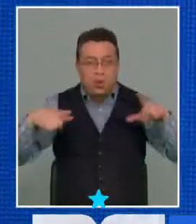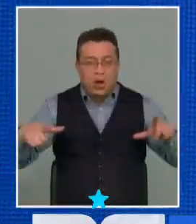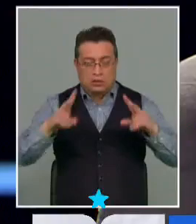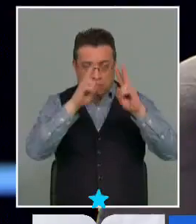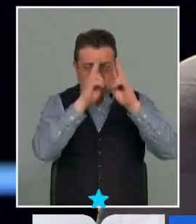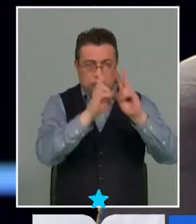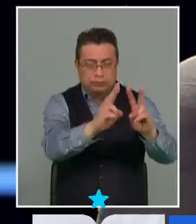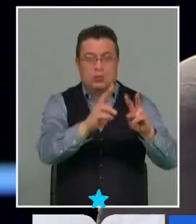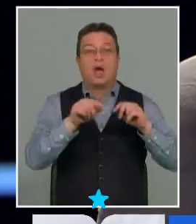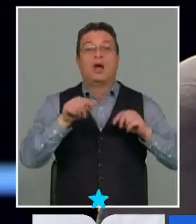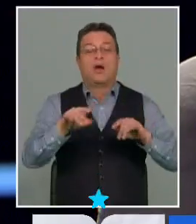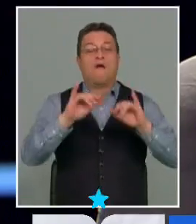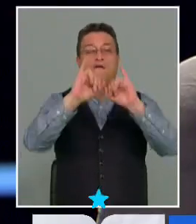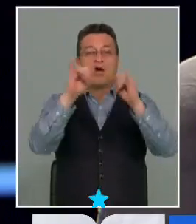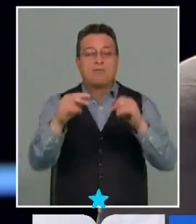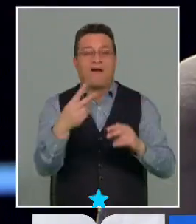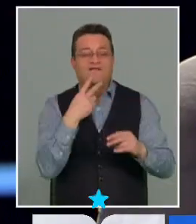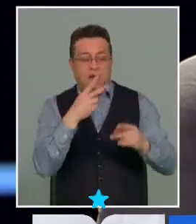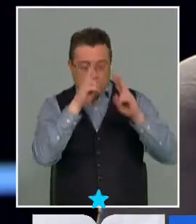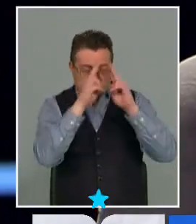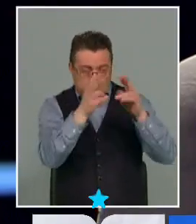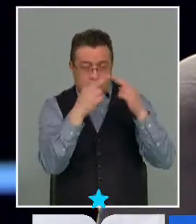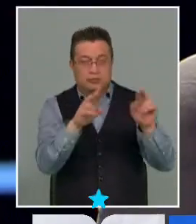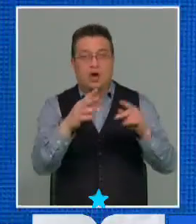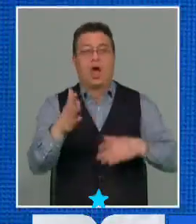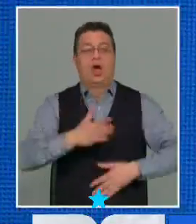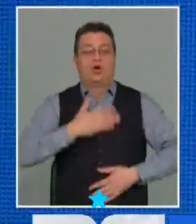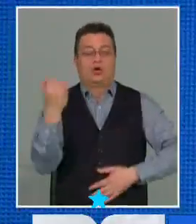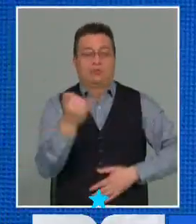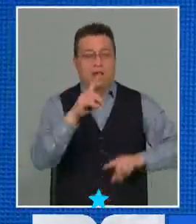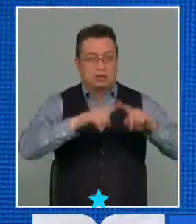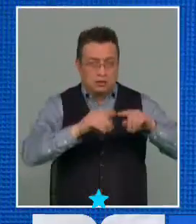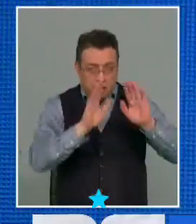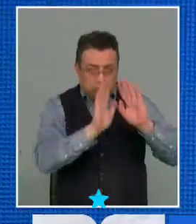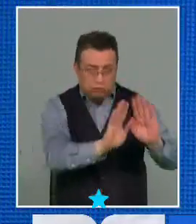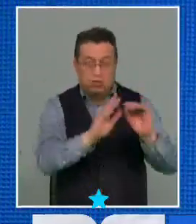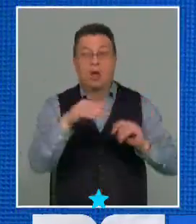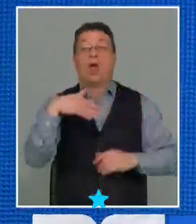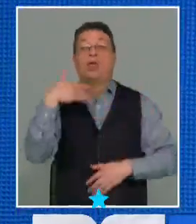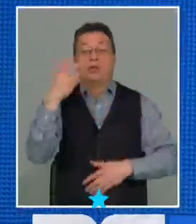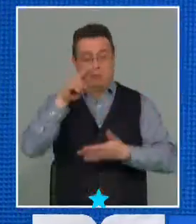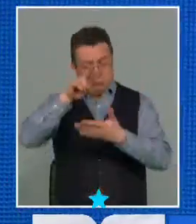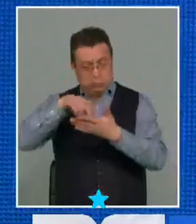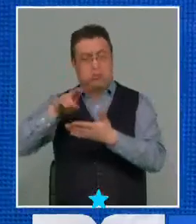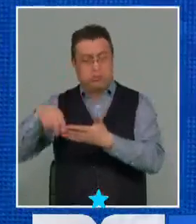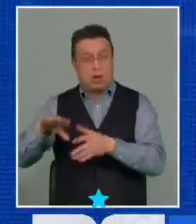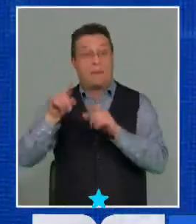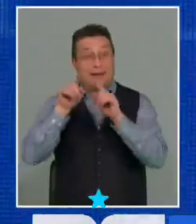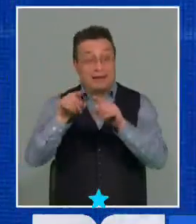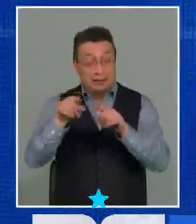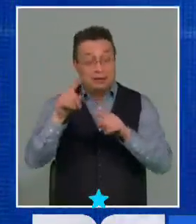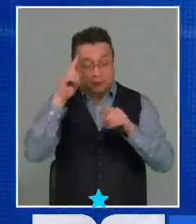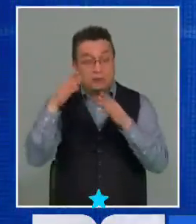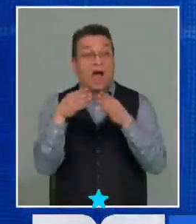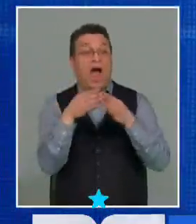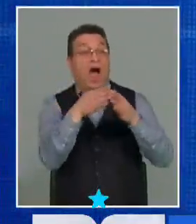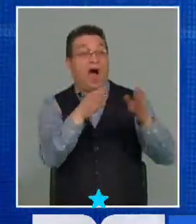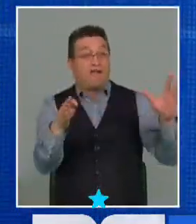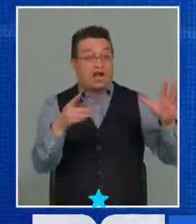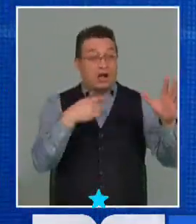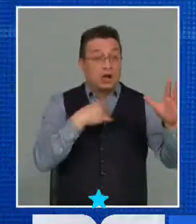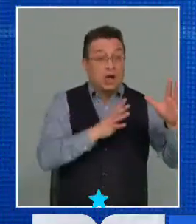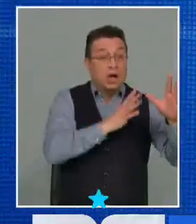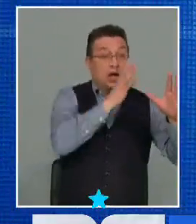de reconocer su forma de vida y las autonomías territoriales. Después, seguramente, las vamos a mirar. Pero esa idea que abierta en un comienzo